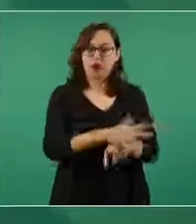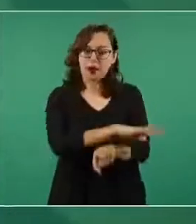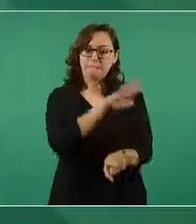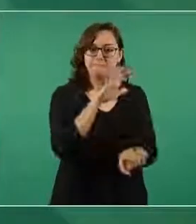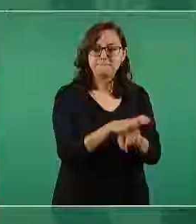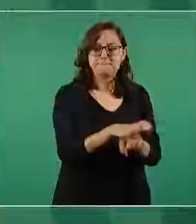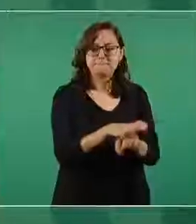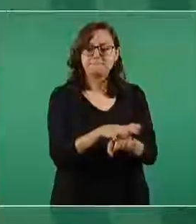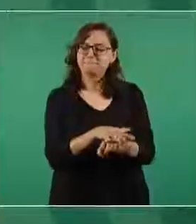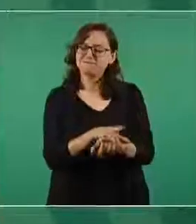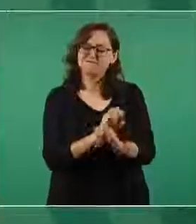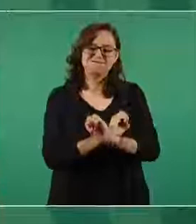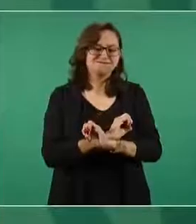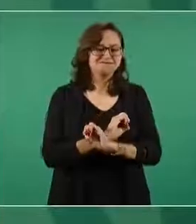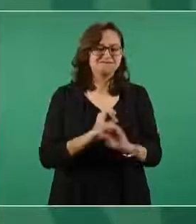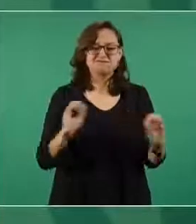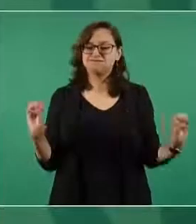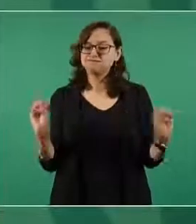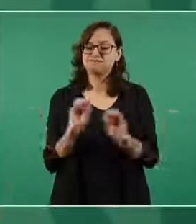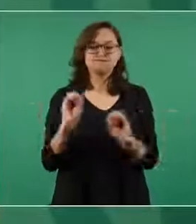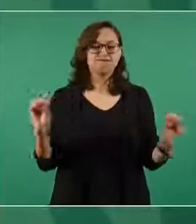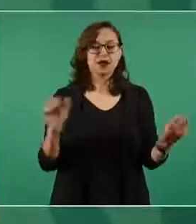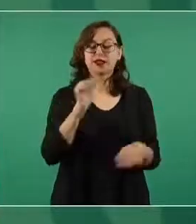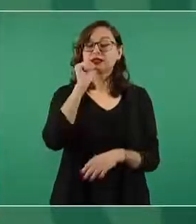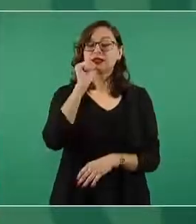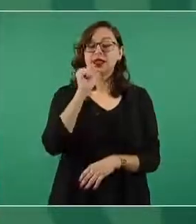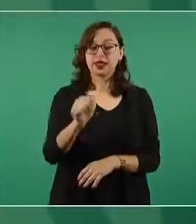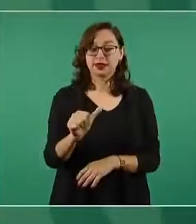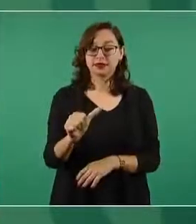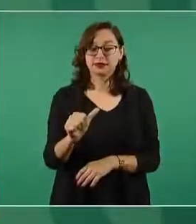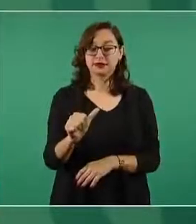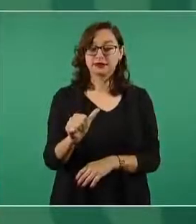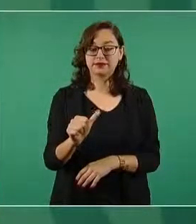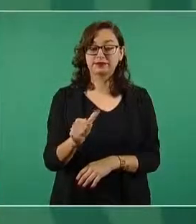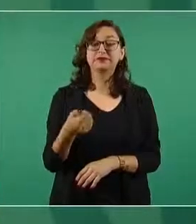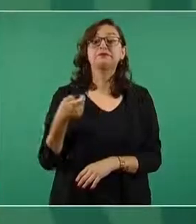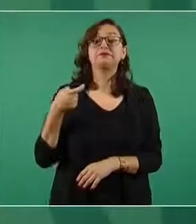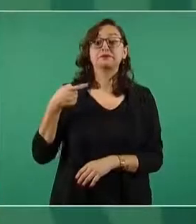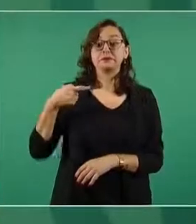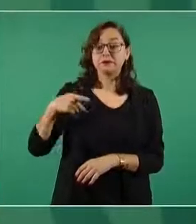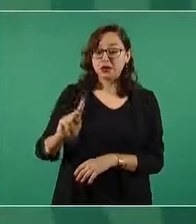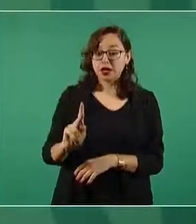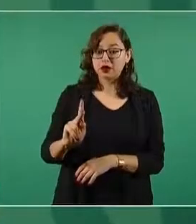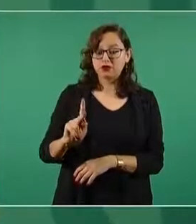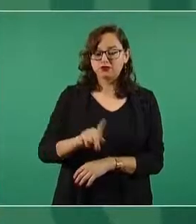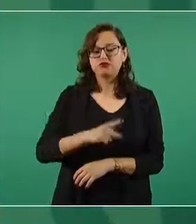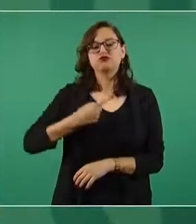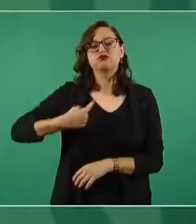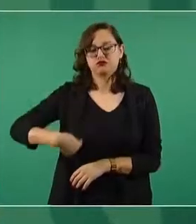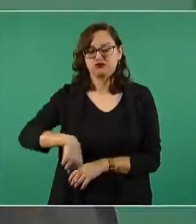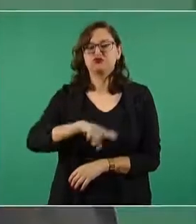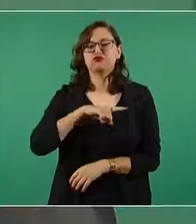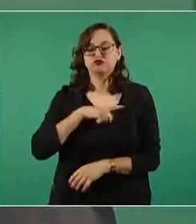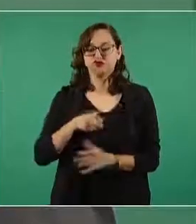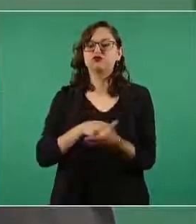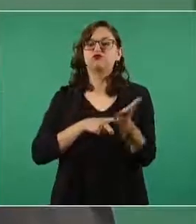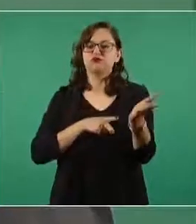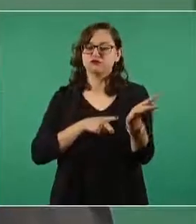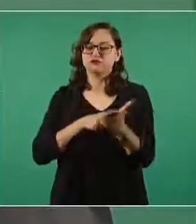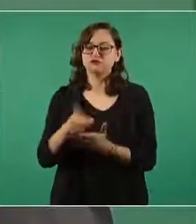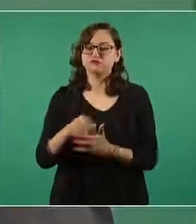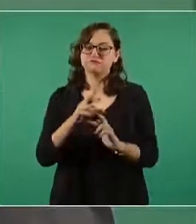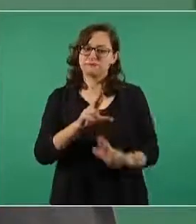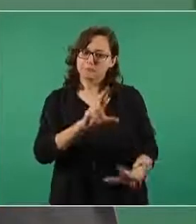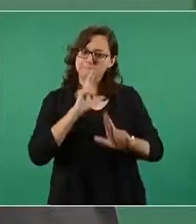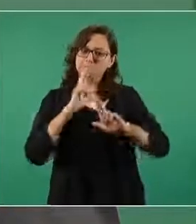contra de los medios de información. Pero vamos a ejercer nuestro derecho